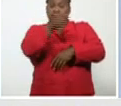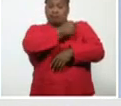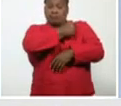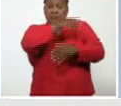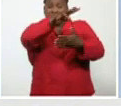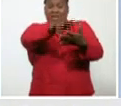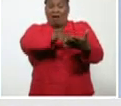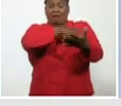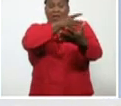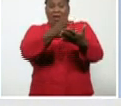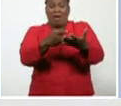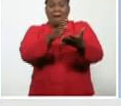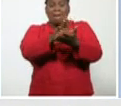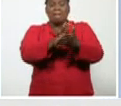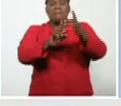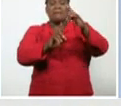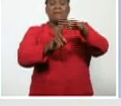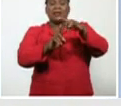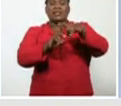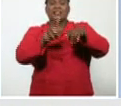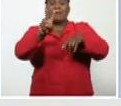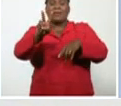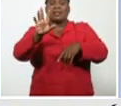25,1,